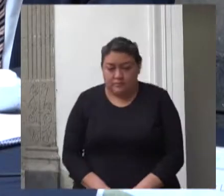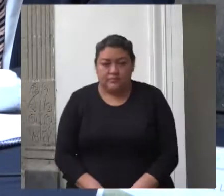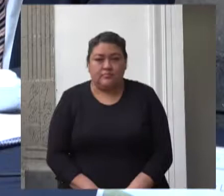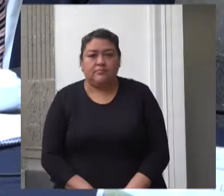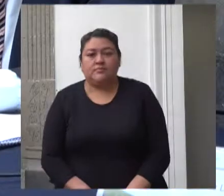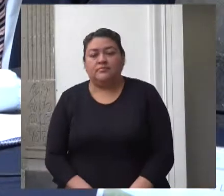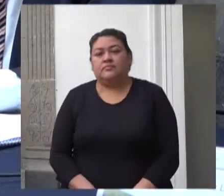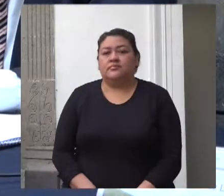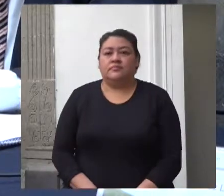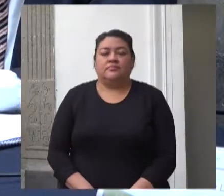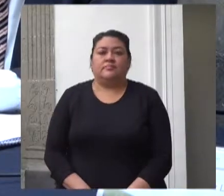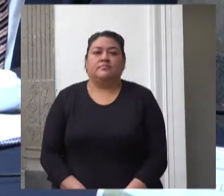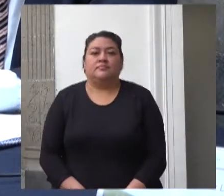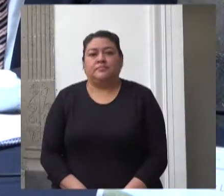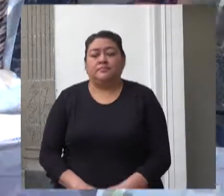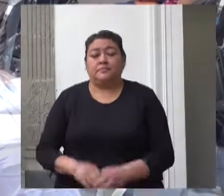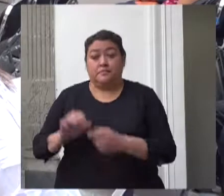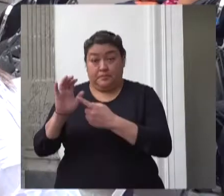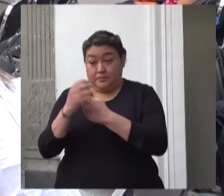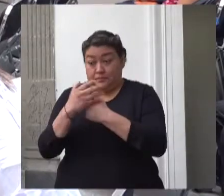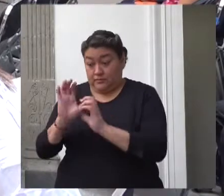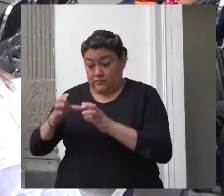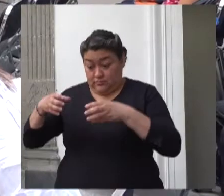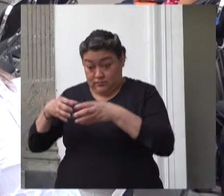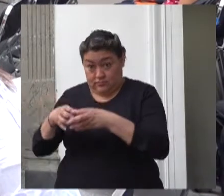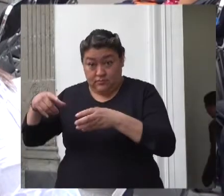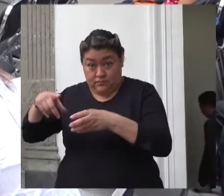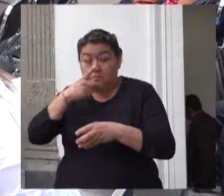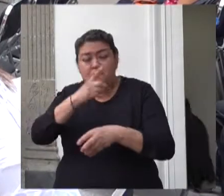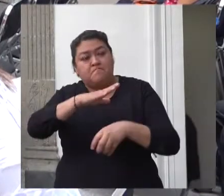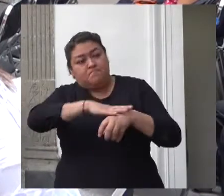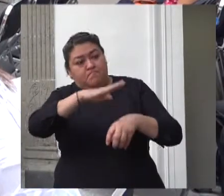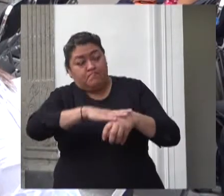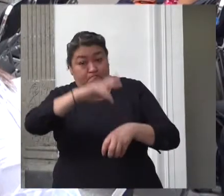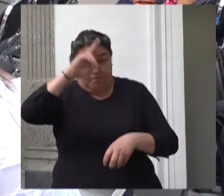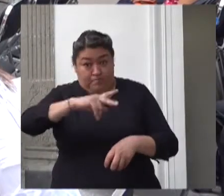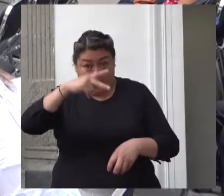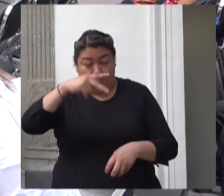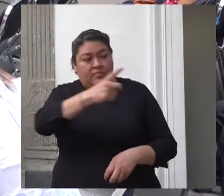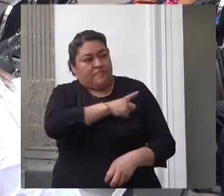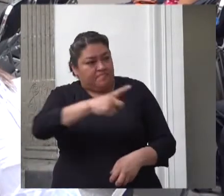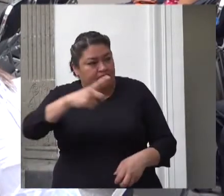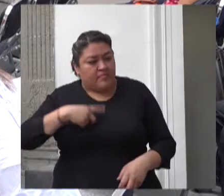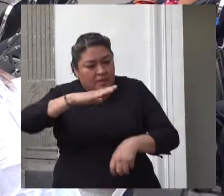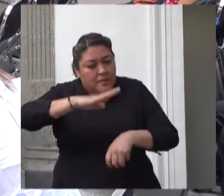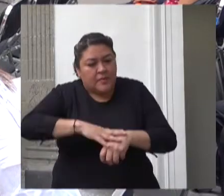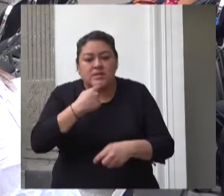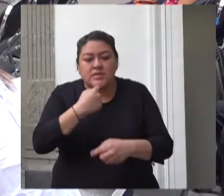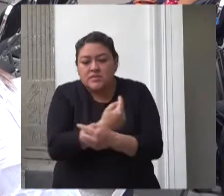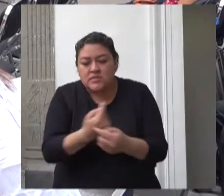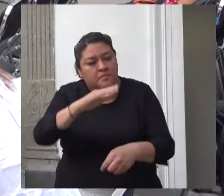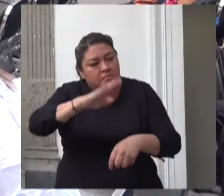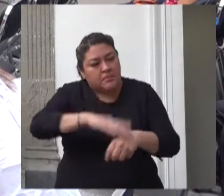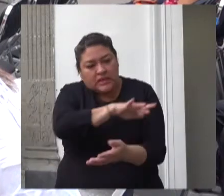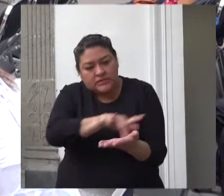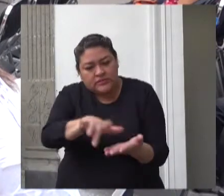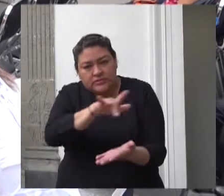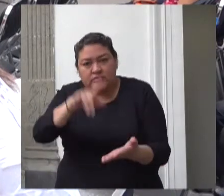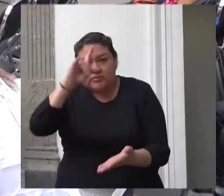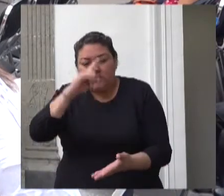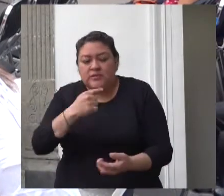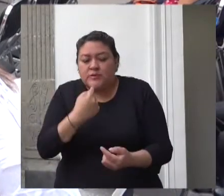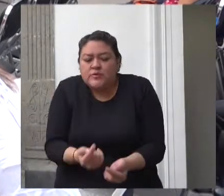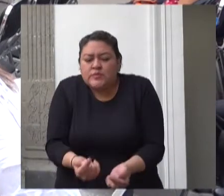desarrollo de niñas y niños en primera infancia y proporcionar apoyo a sus familias para el